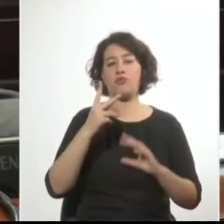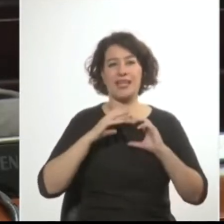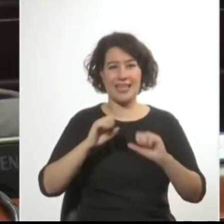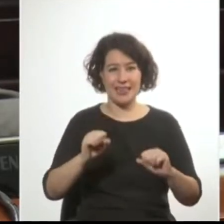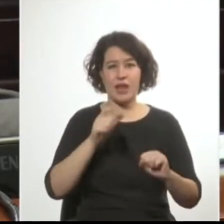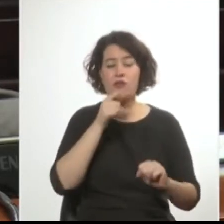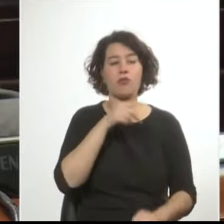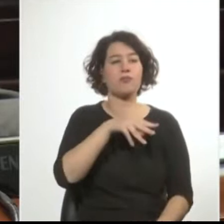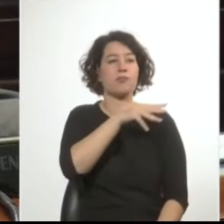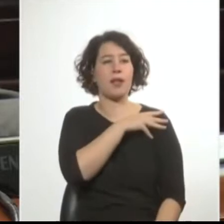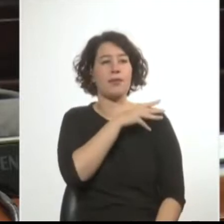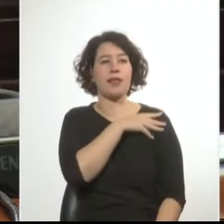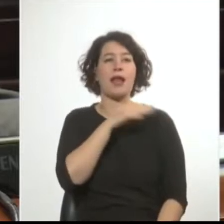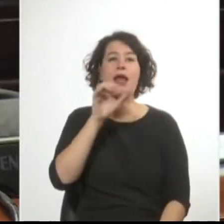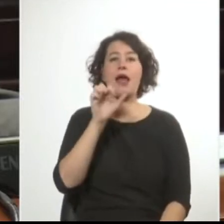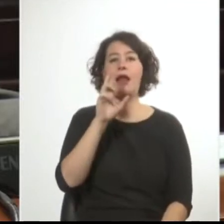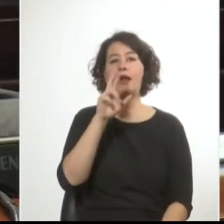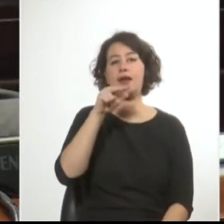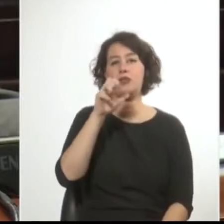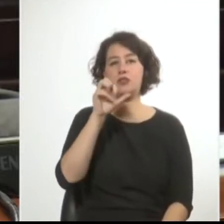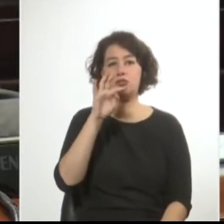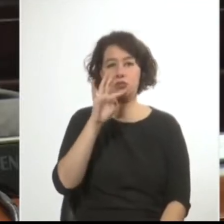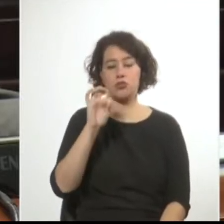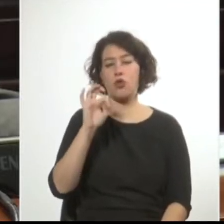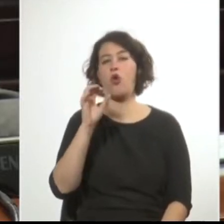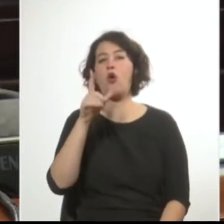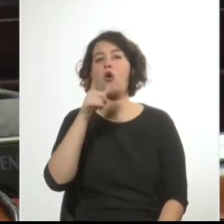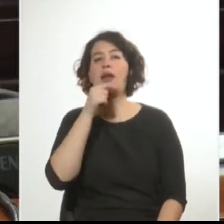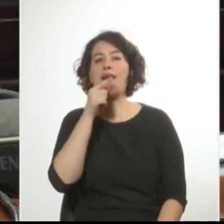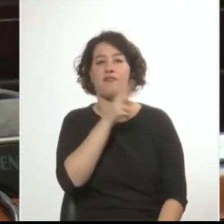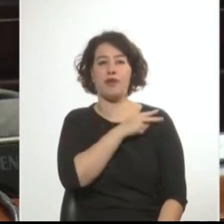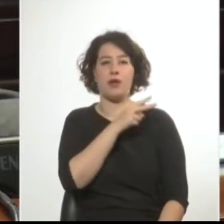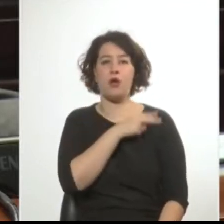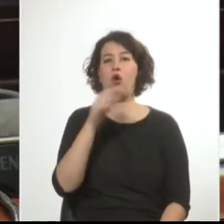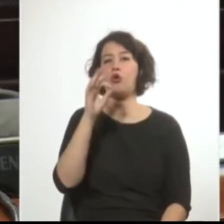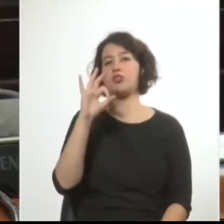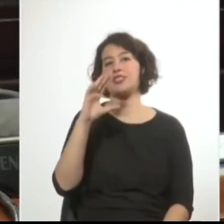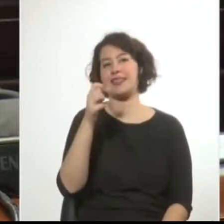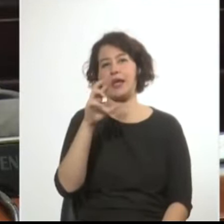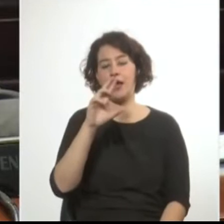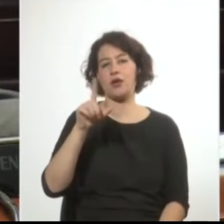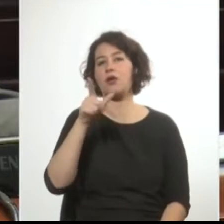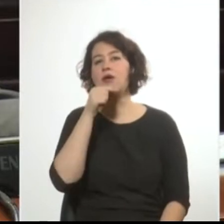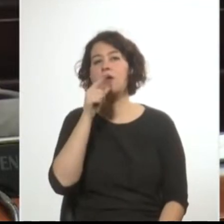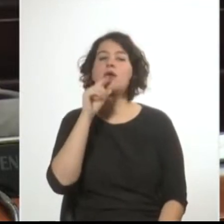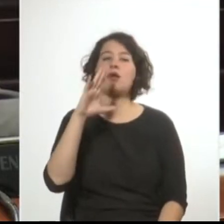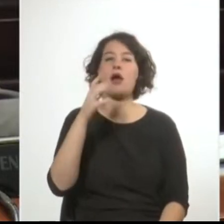capitán de Corbeta Ernesto Motto, el comisario Oscar Delega y el agente Carlos Leite.